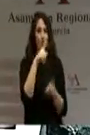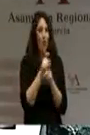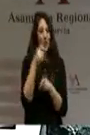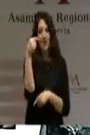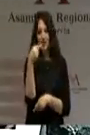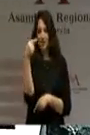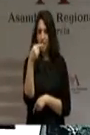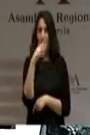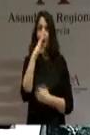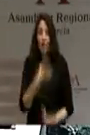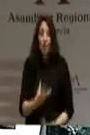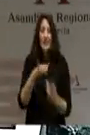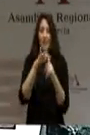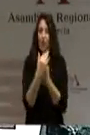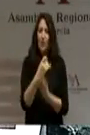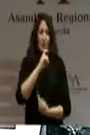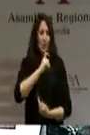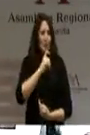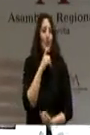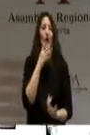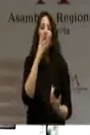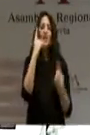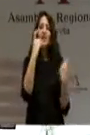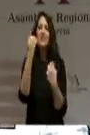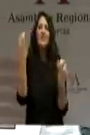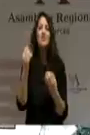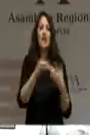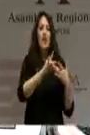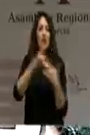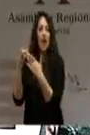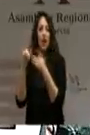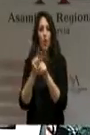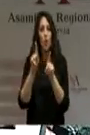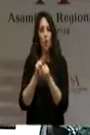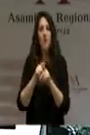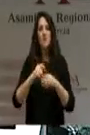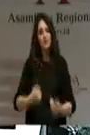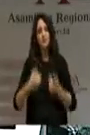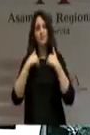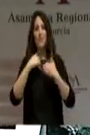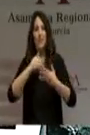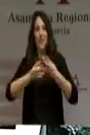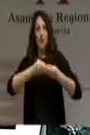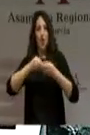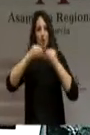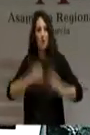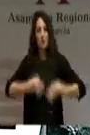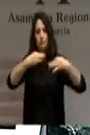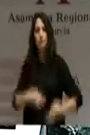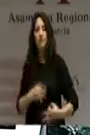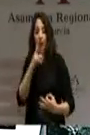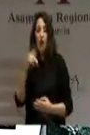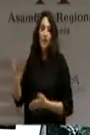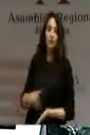complejo, cuando más se necesita de liderazgo, de legitimidad democrática, cuando llega usted como candidato. Y tengo que